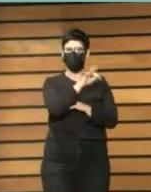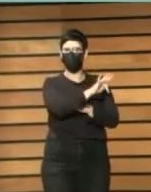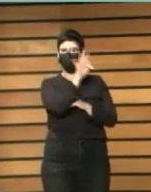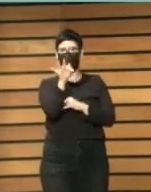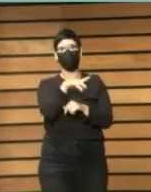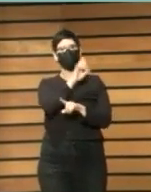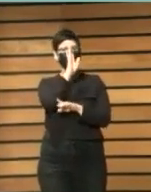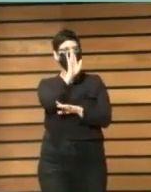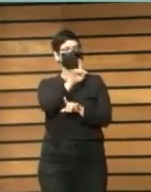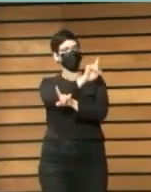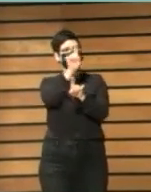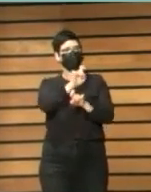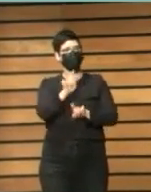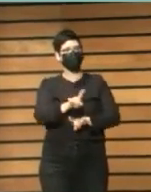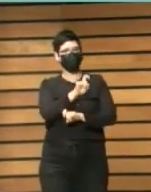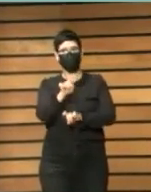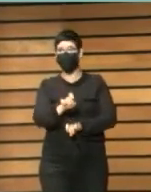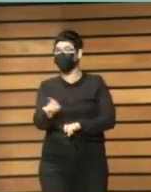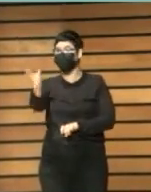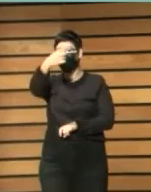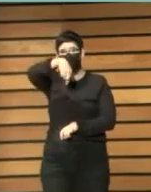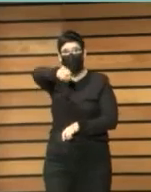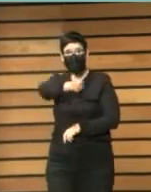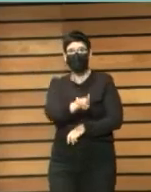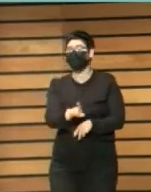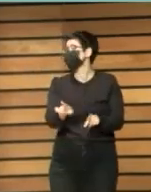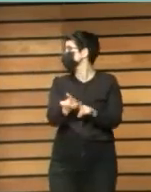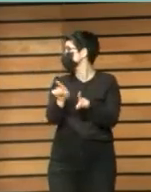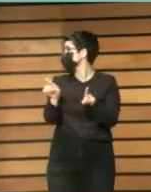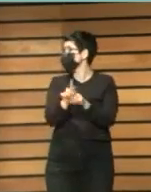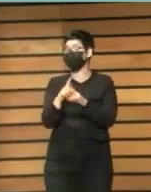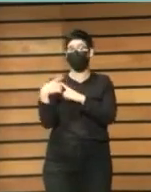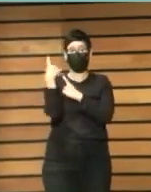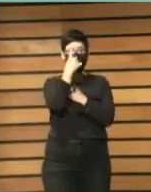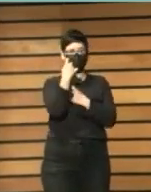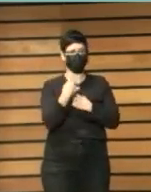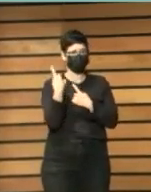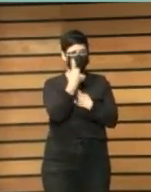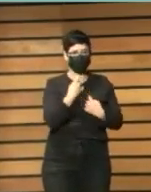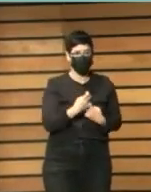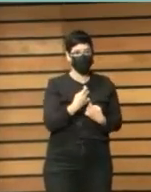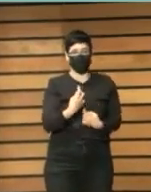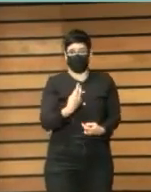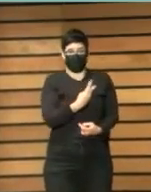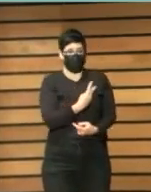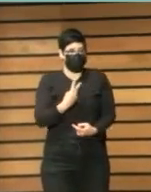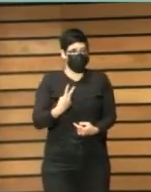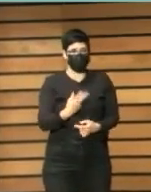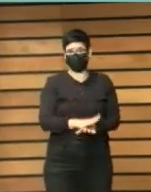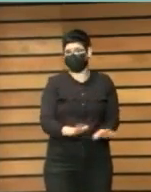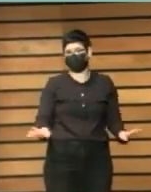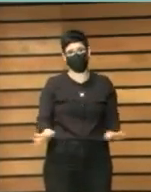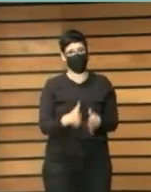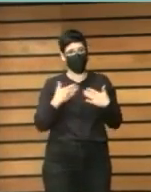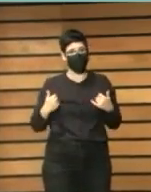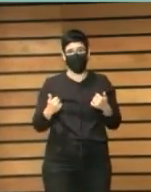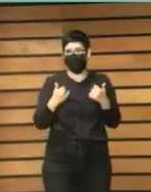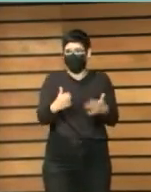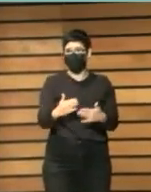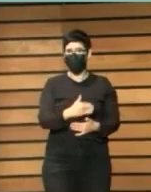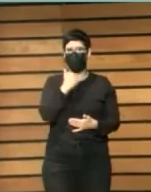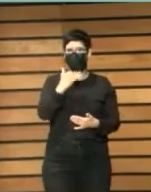al turno de preguntas y que vosotros mismos las preguntas que tengáis a cualquiera de los dos o cualquier reflexión que tengáis, por favor.